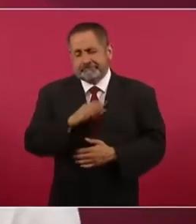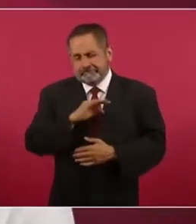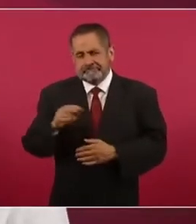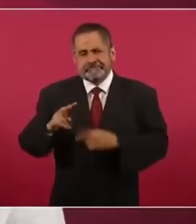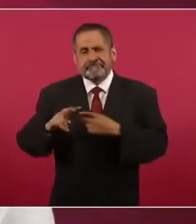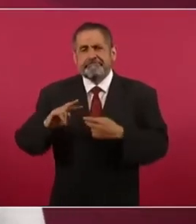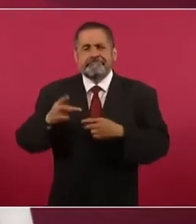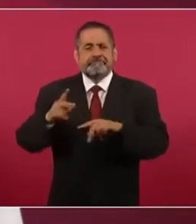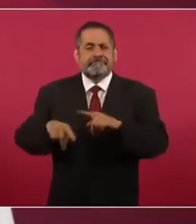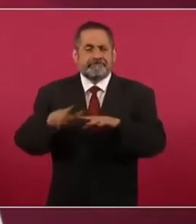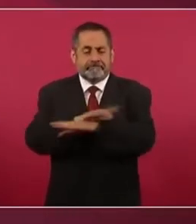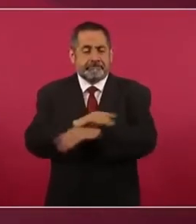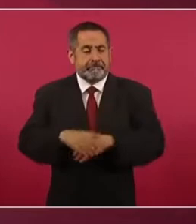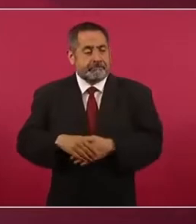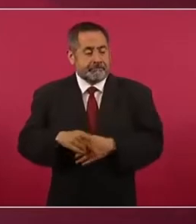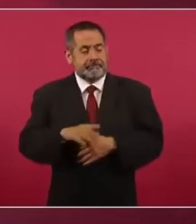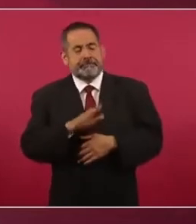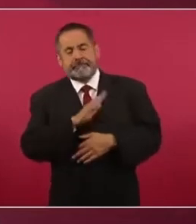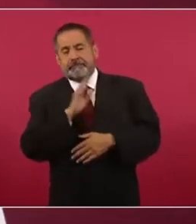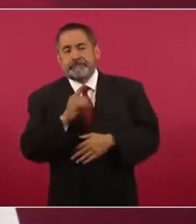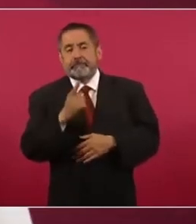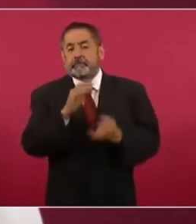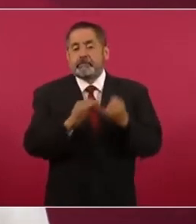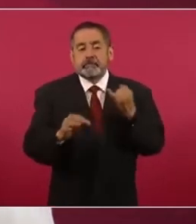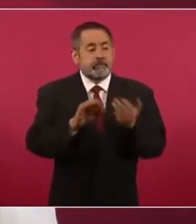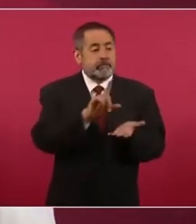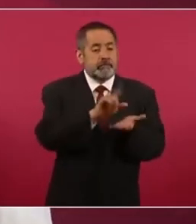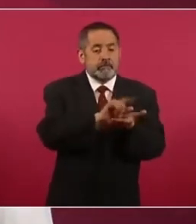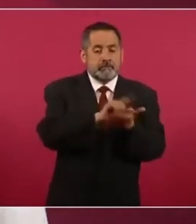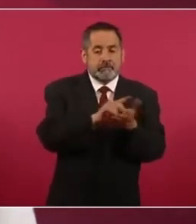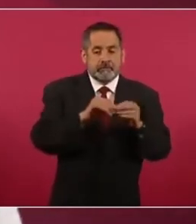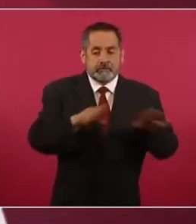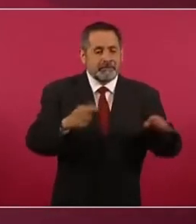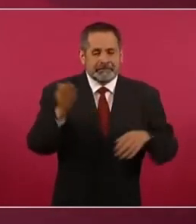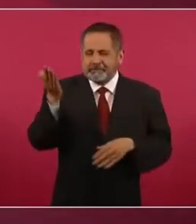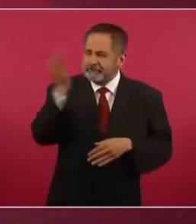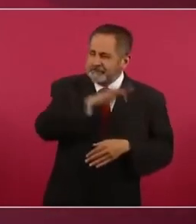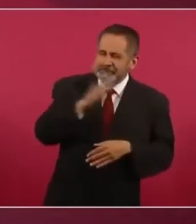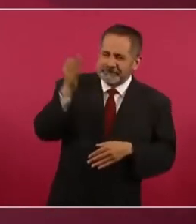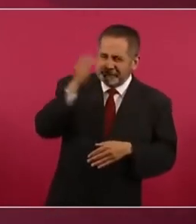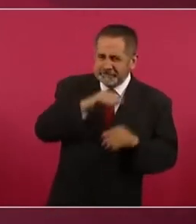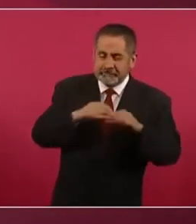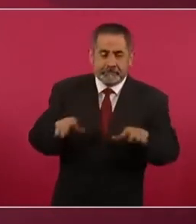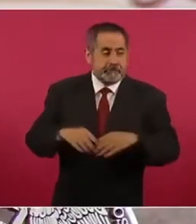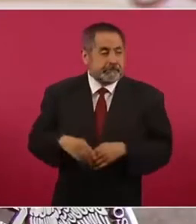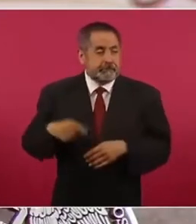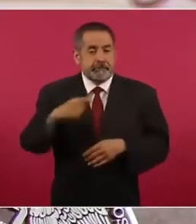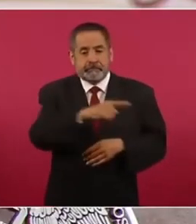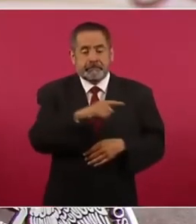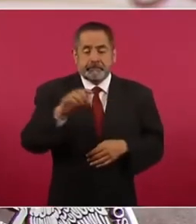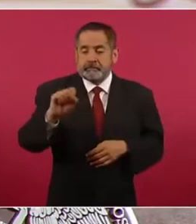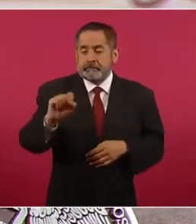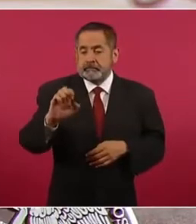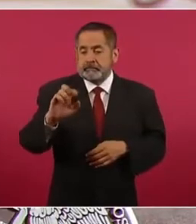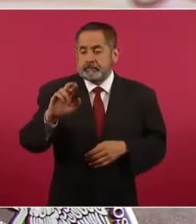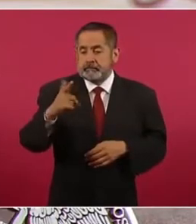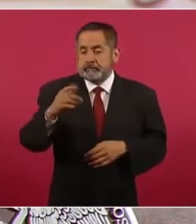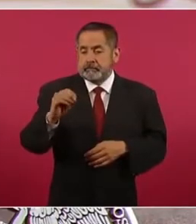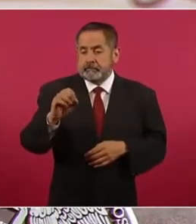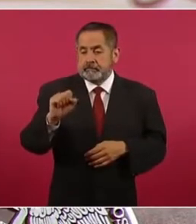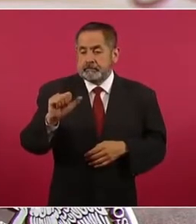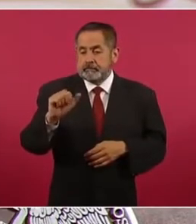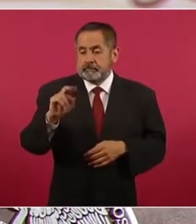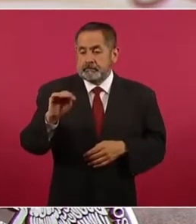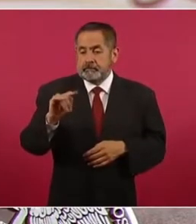un tuit destacable, lleno de desinformación. Sergio Sarmiento publicó. El